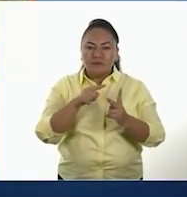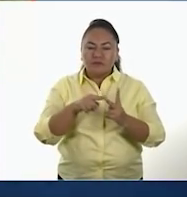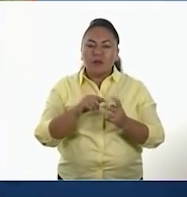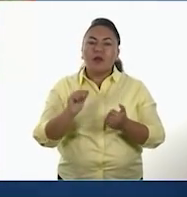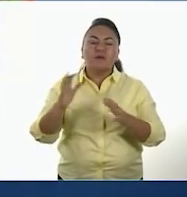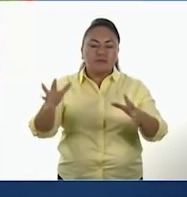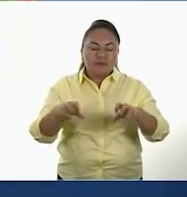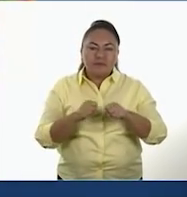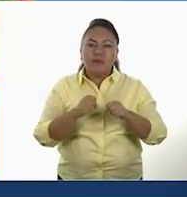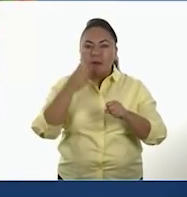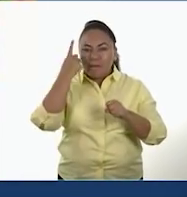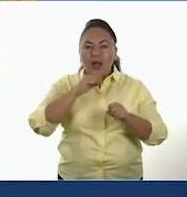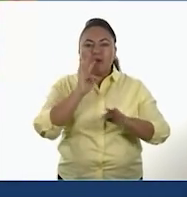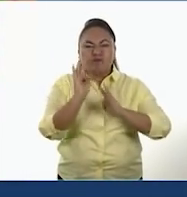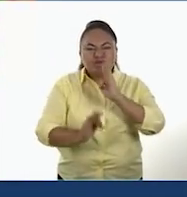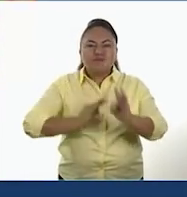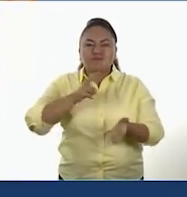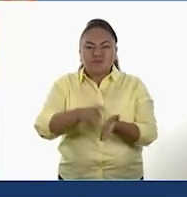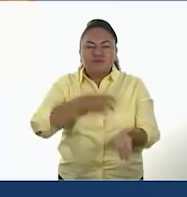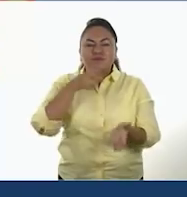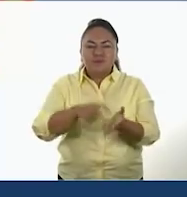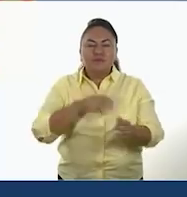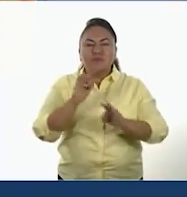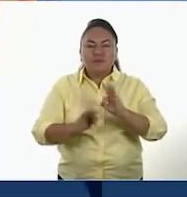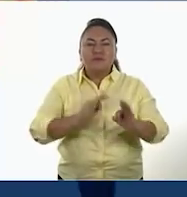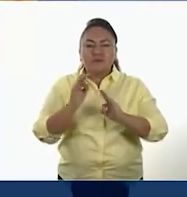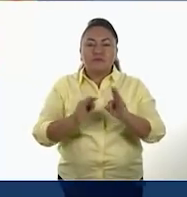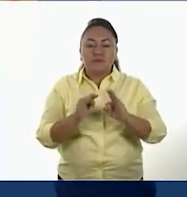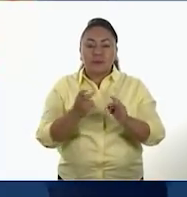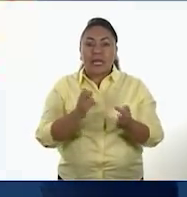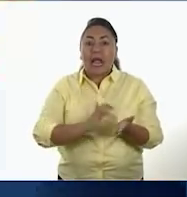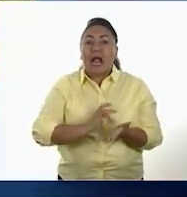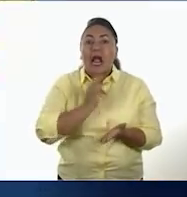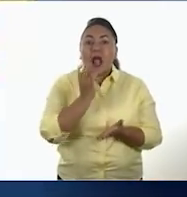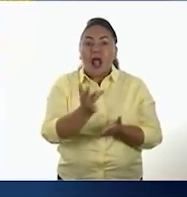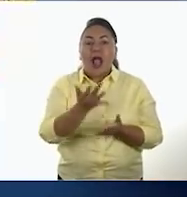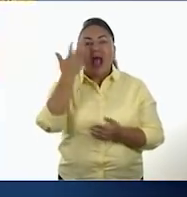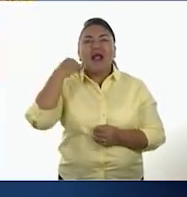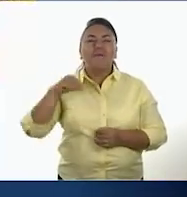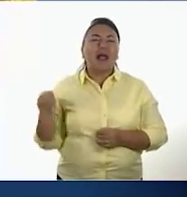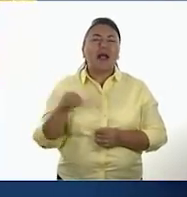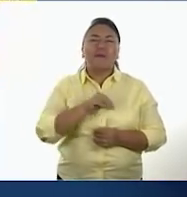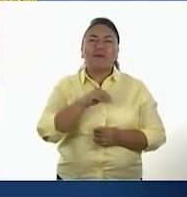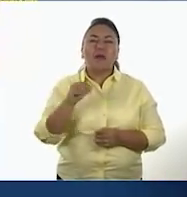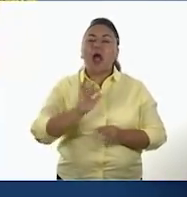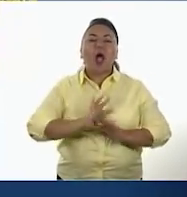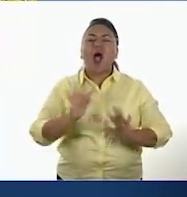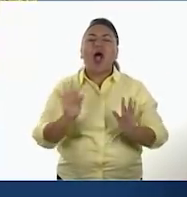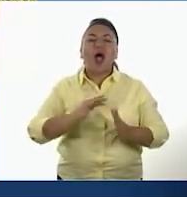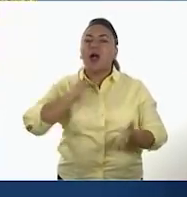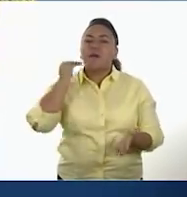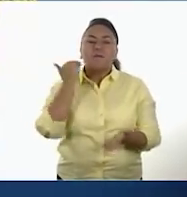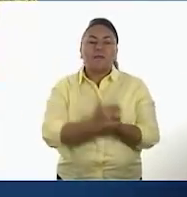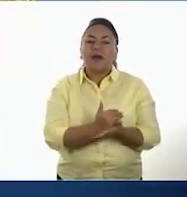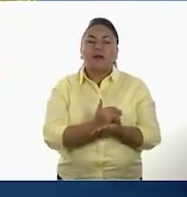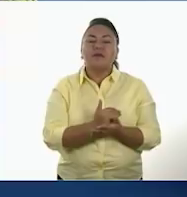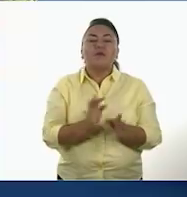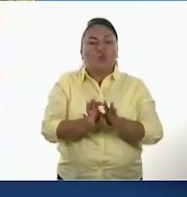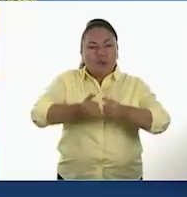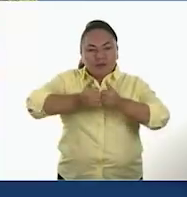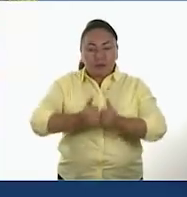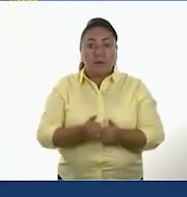Estos logros fueron los que permitieron el cambio de vida nómada al sedentario. No fue un cambio rápido,